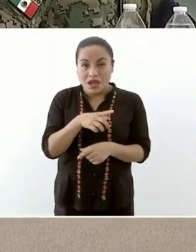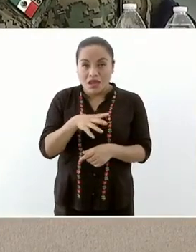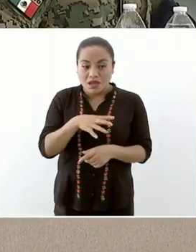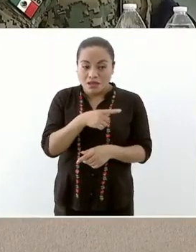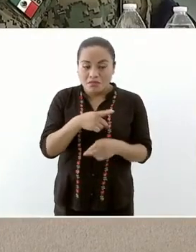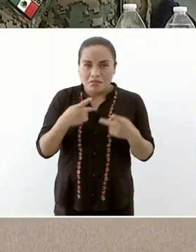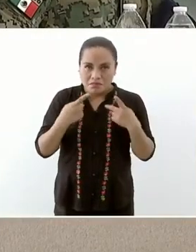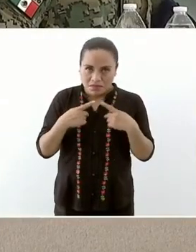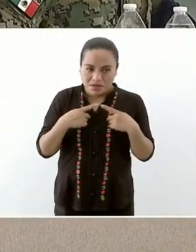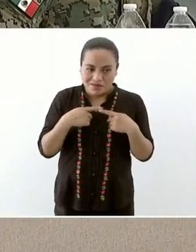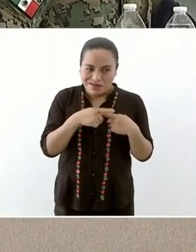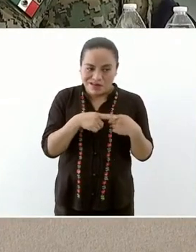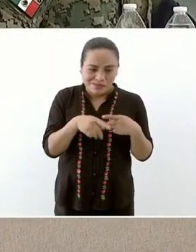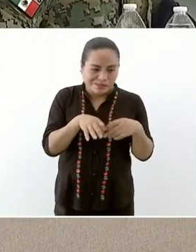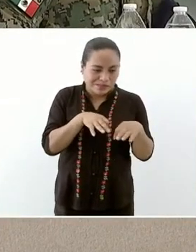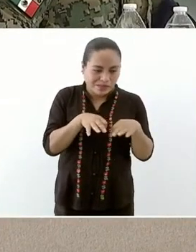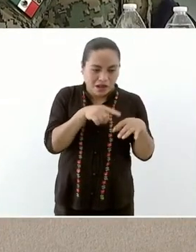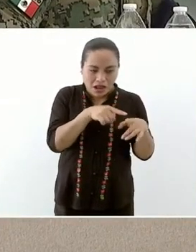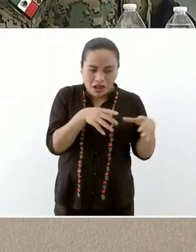integrantes